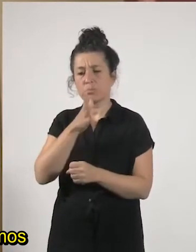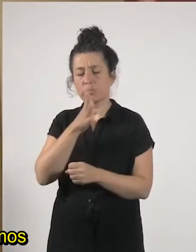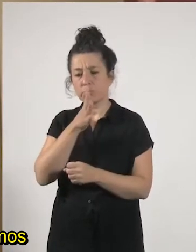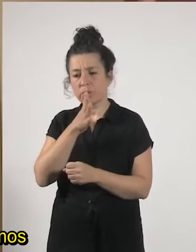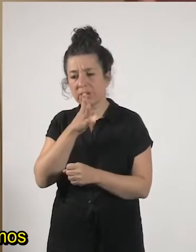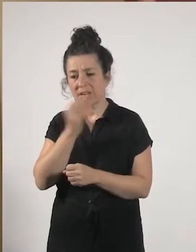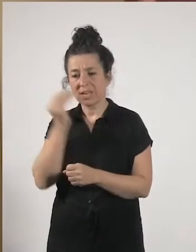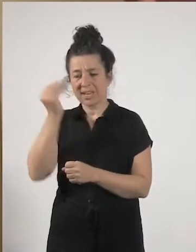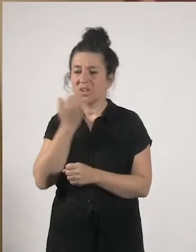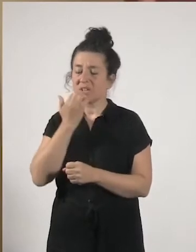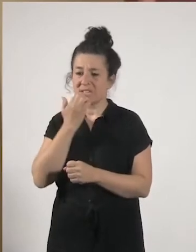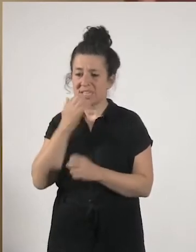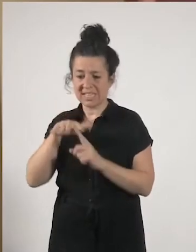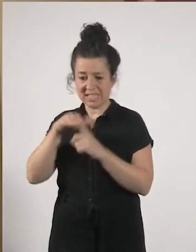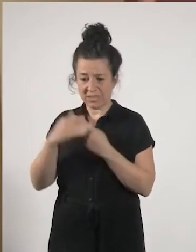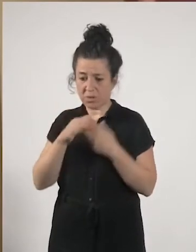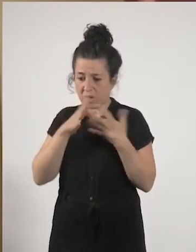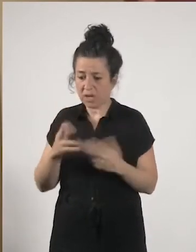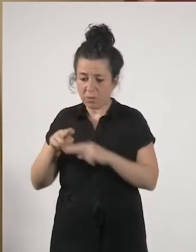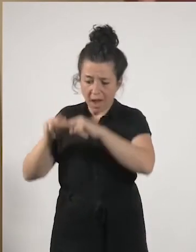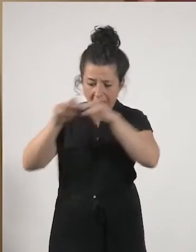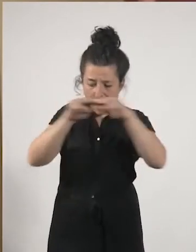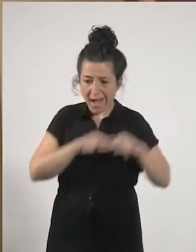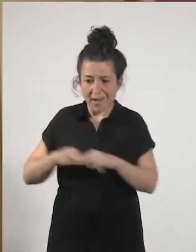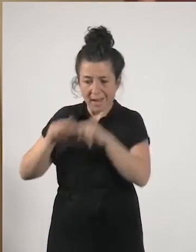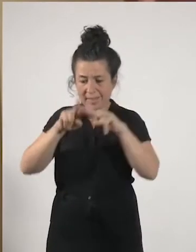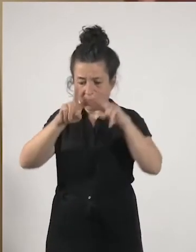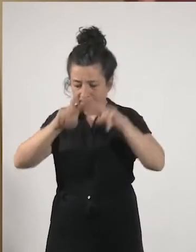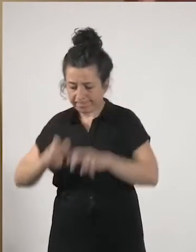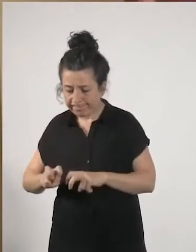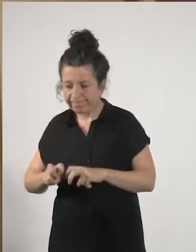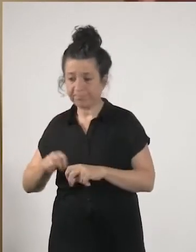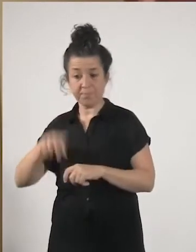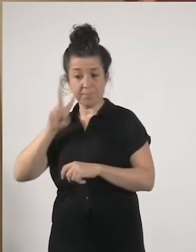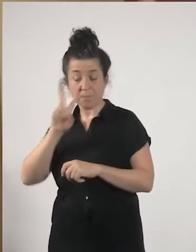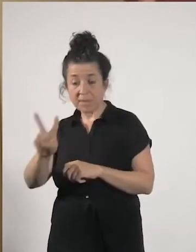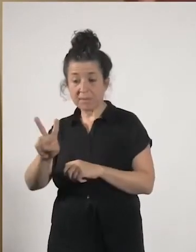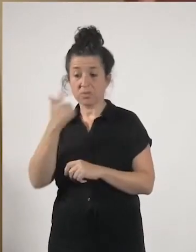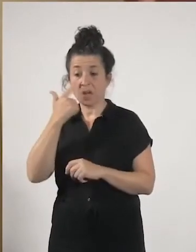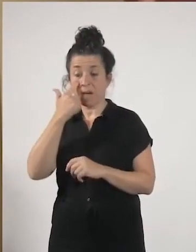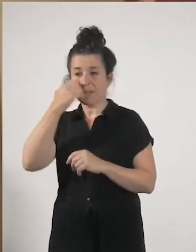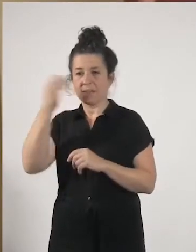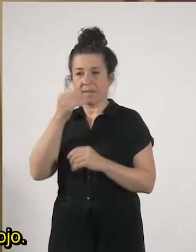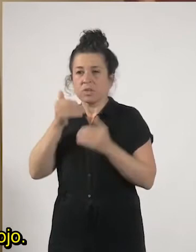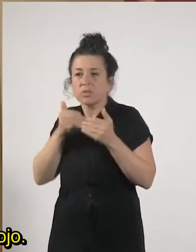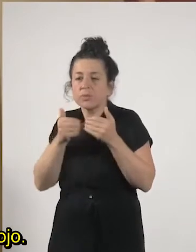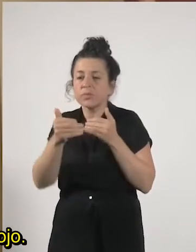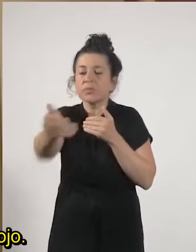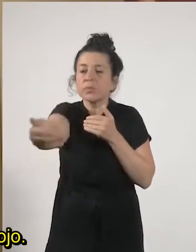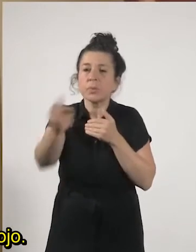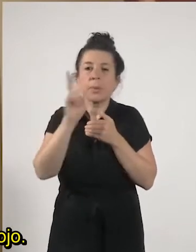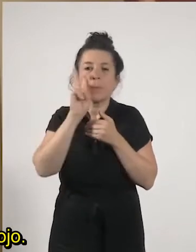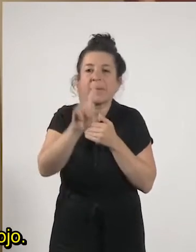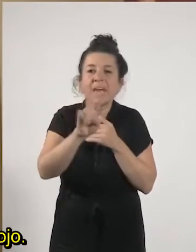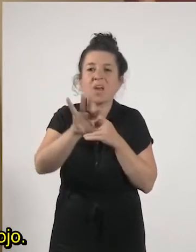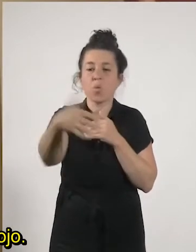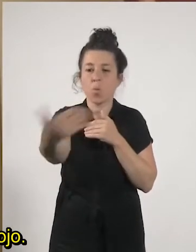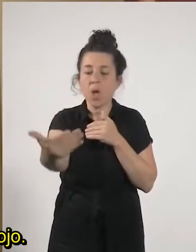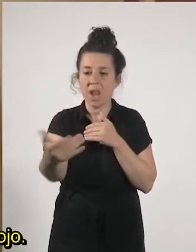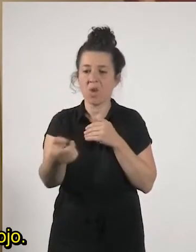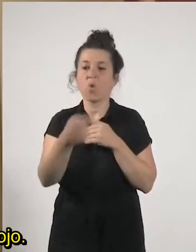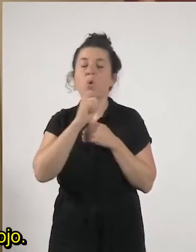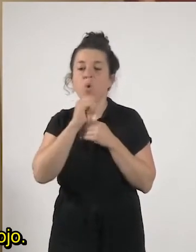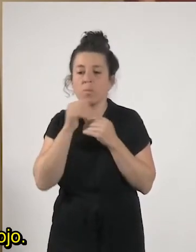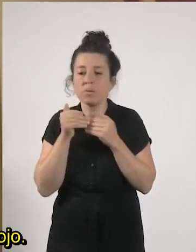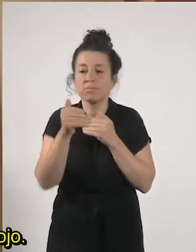encontramos también vamos viendo cuál es el horizonte al que deberíamos mirar si lo estamos haciendo o si lo estamos